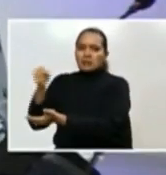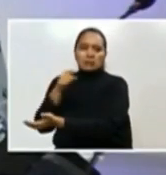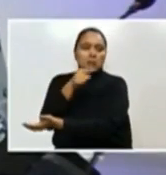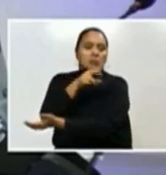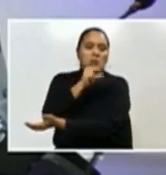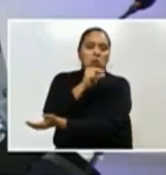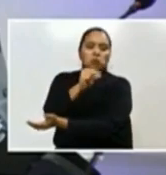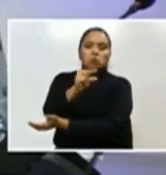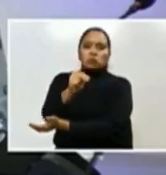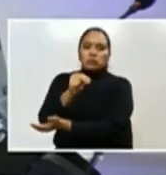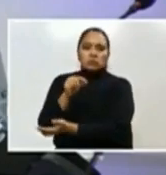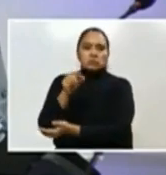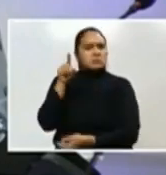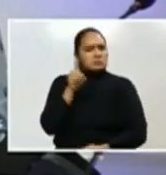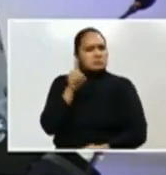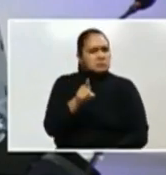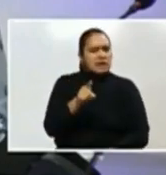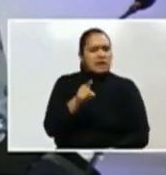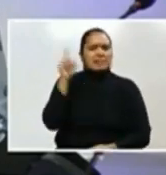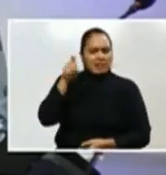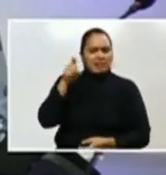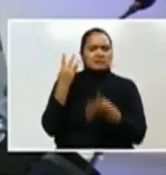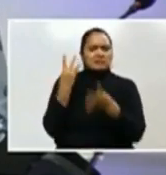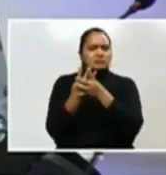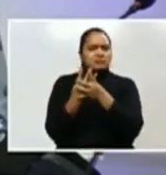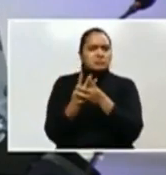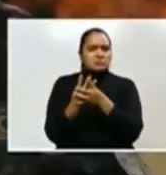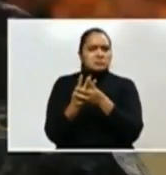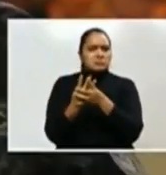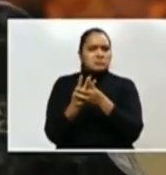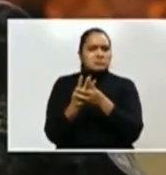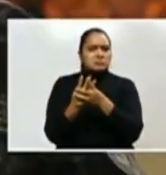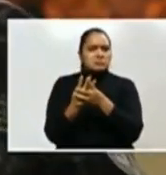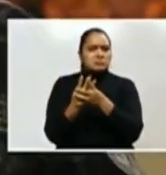autoridades correspondientes y debe caerle todo el peso de la ley.